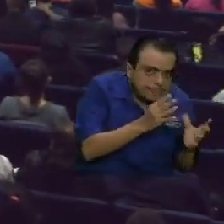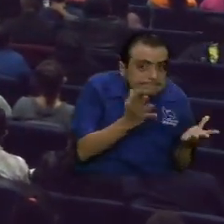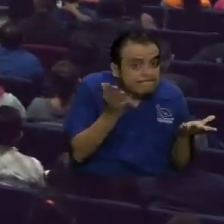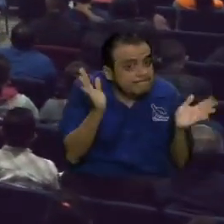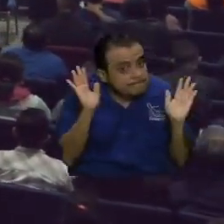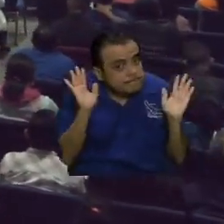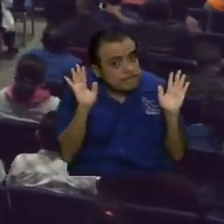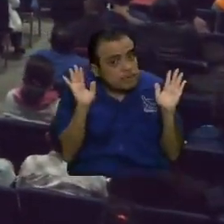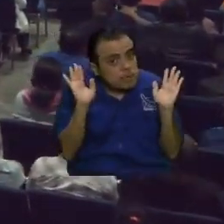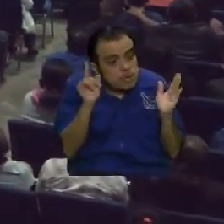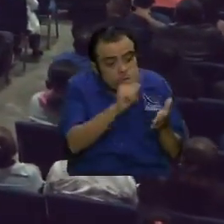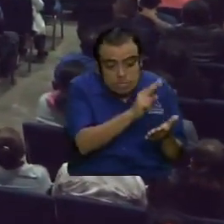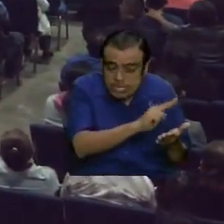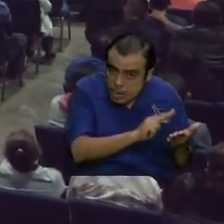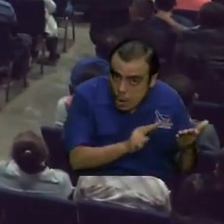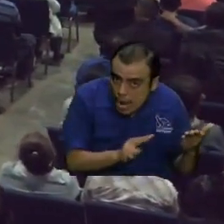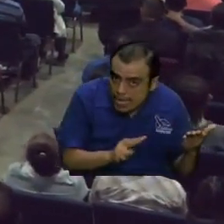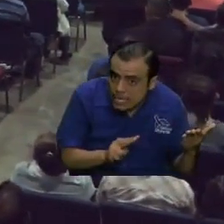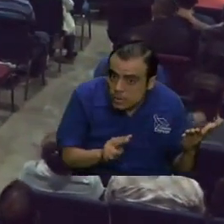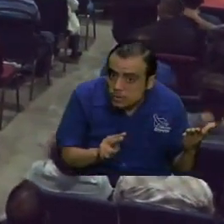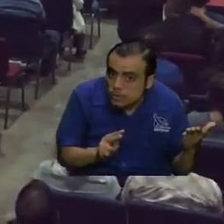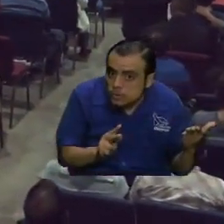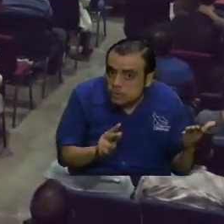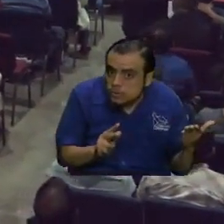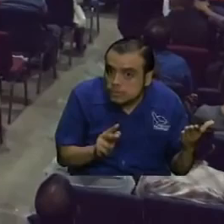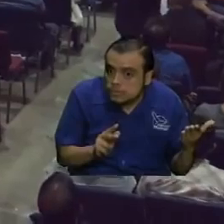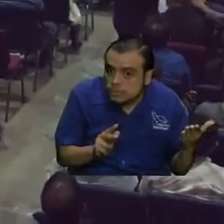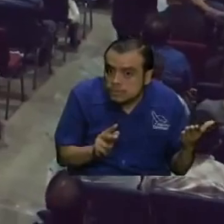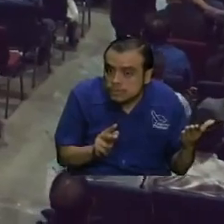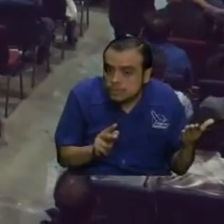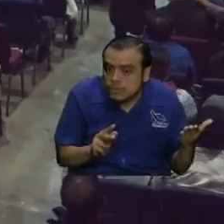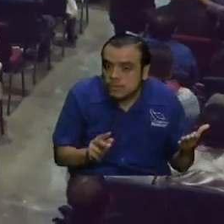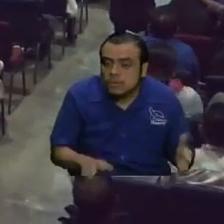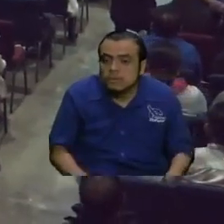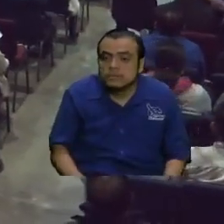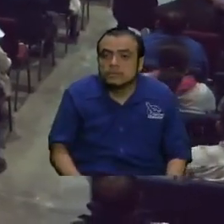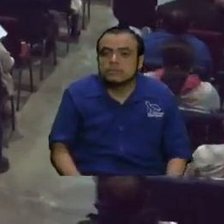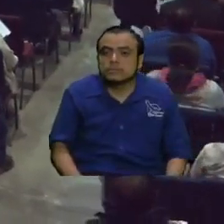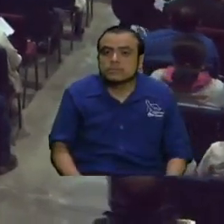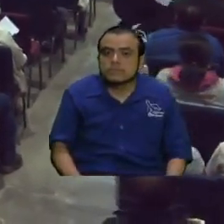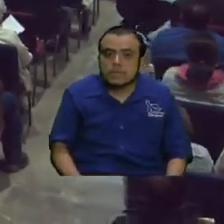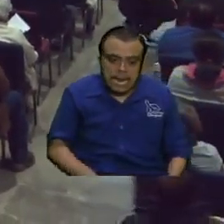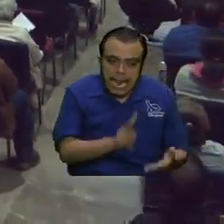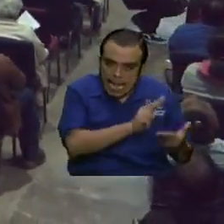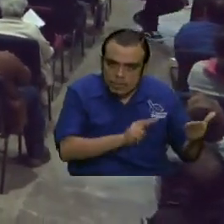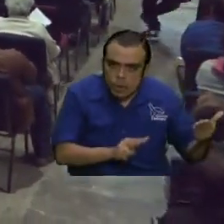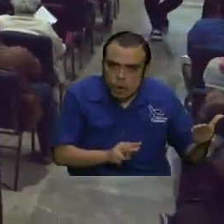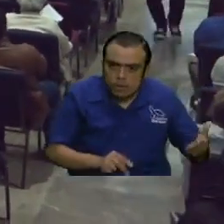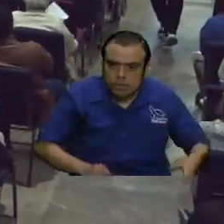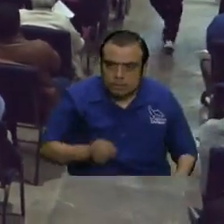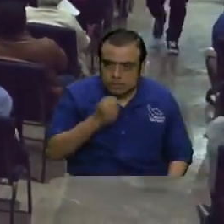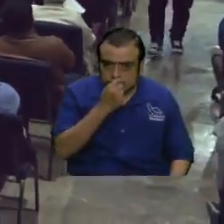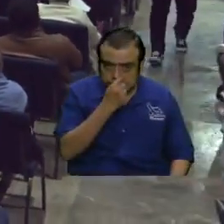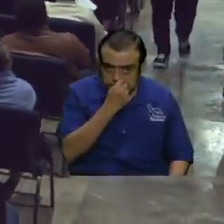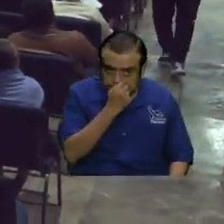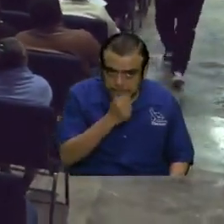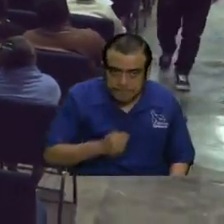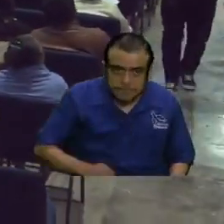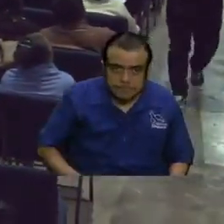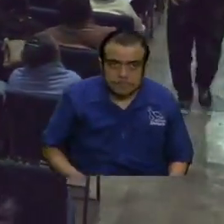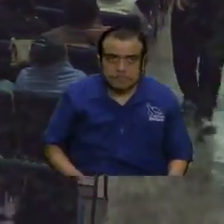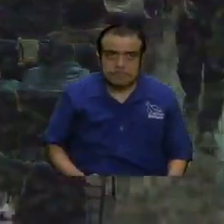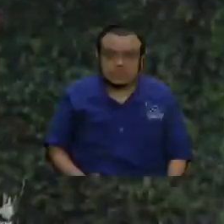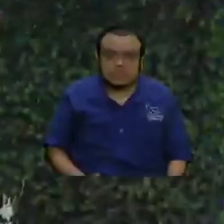No sé si lo ha leído alguna vez usted, ese texto. Si lo tenemos ahí a la mano, sería buenísimo para no